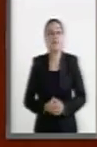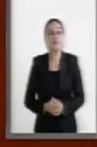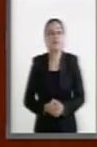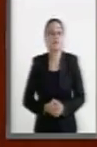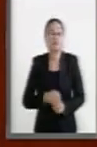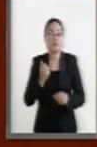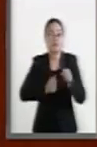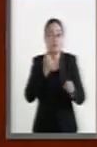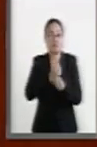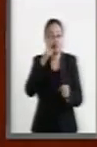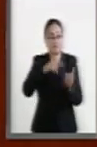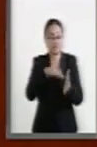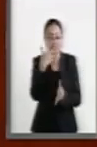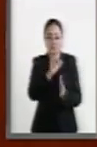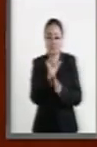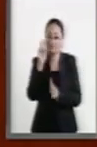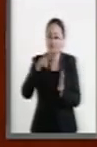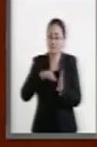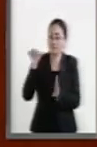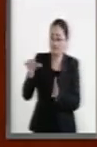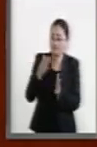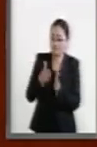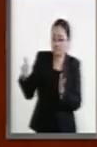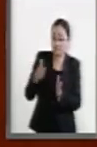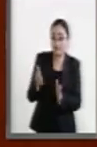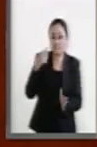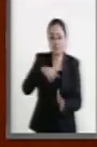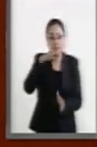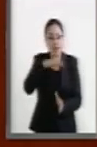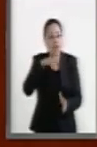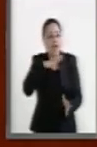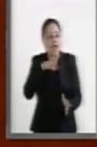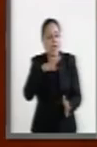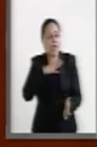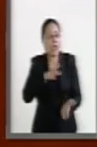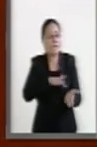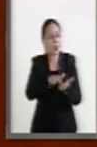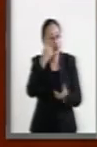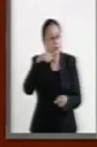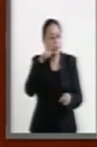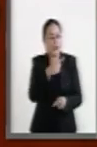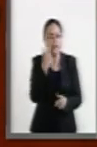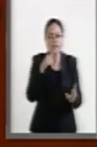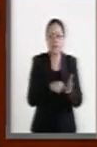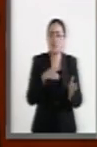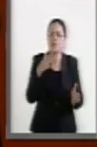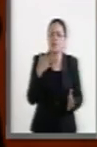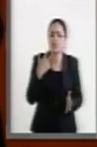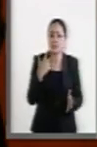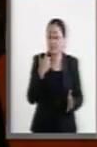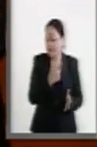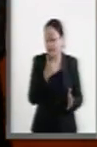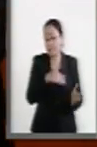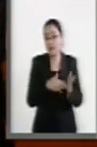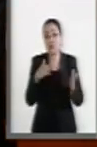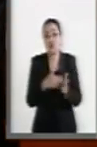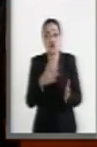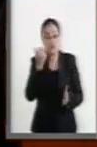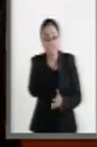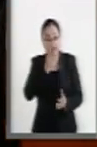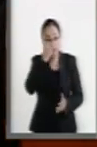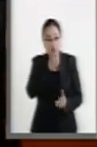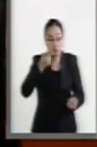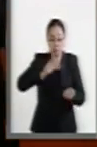2015-16 se otorgaron becas a más de 7.7 millones de alumnos en las escuelas en nuestro país.